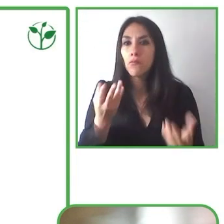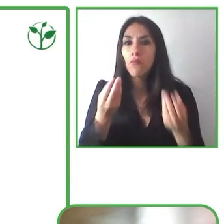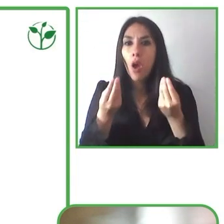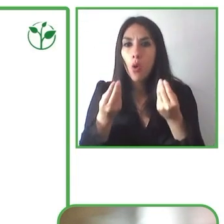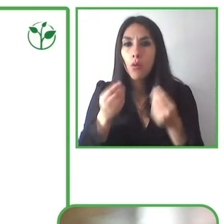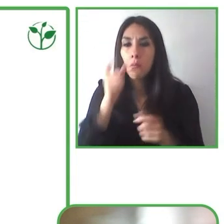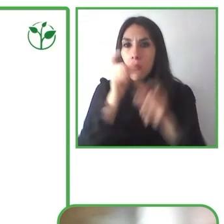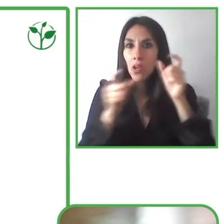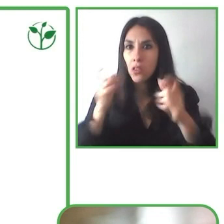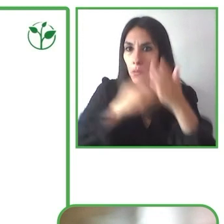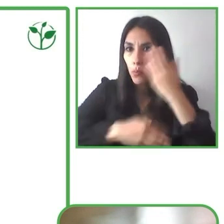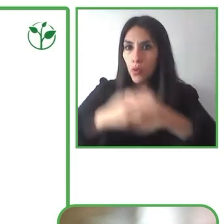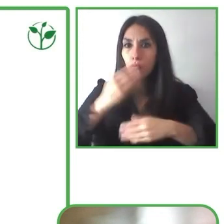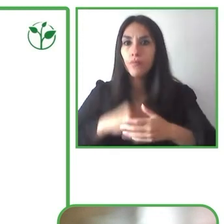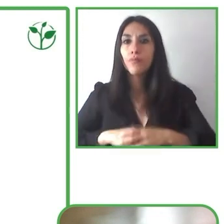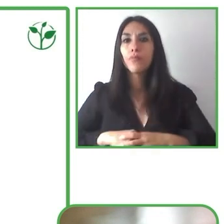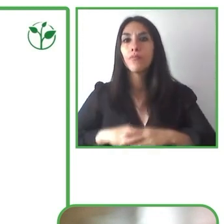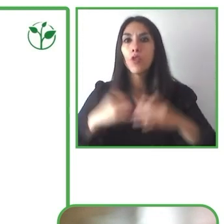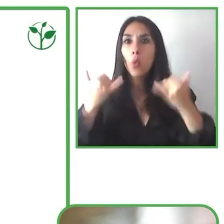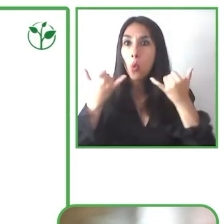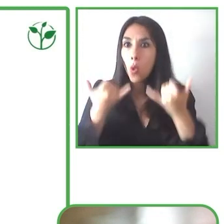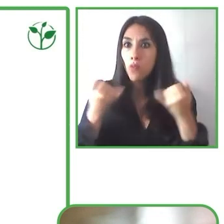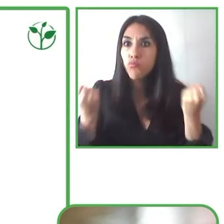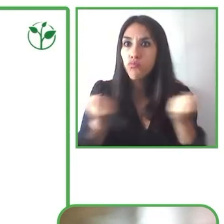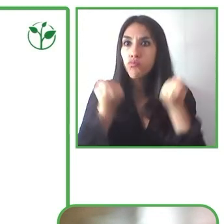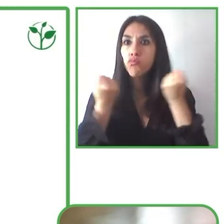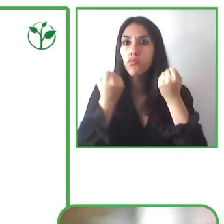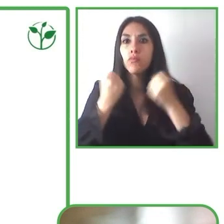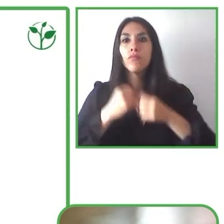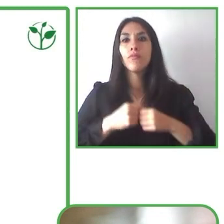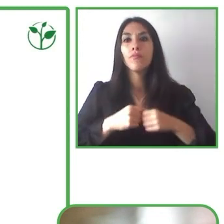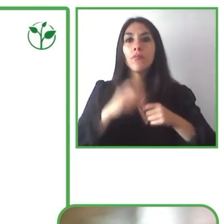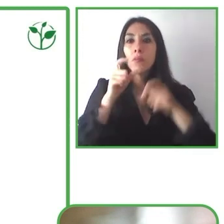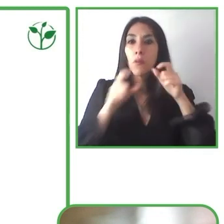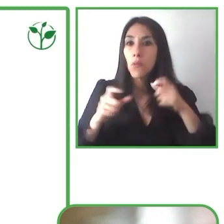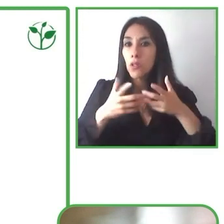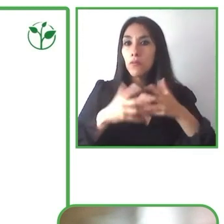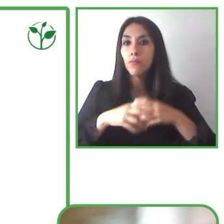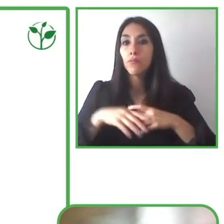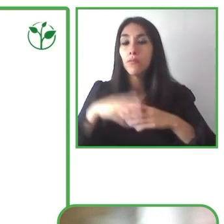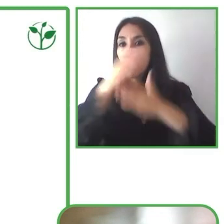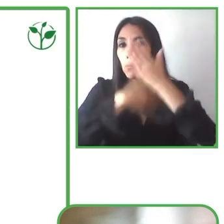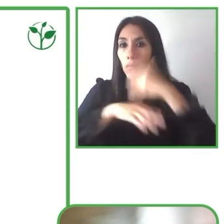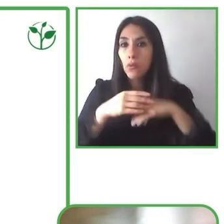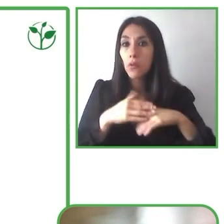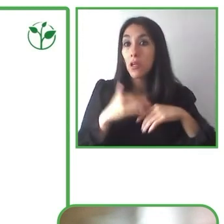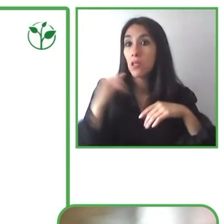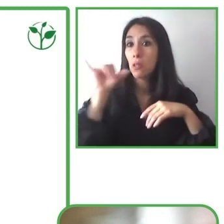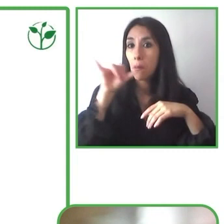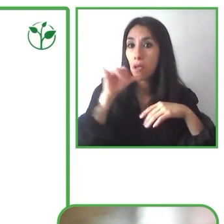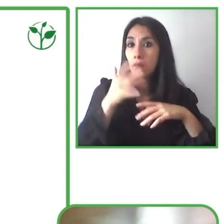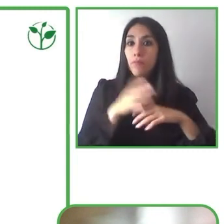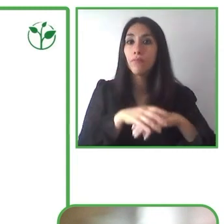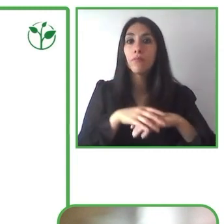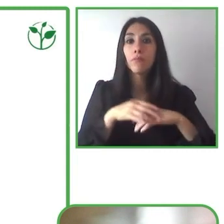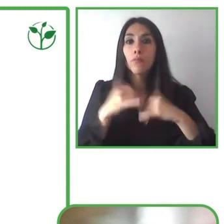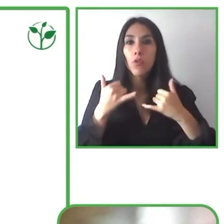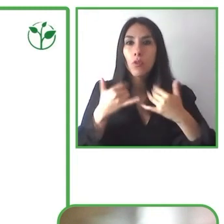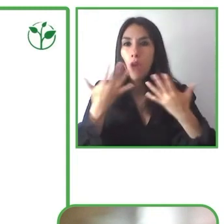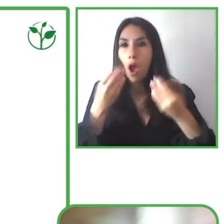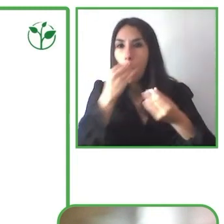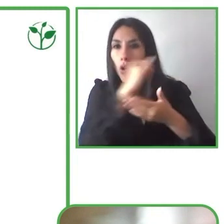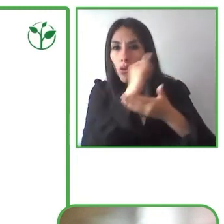sensibilizar respecto a la eliminación de prejuicios sobre la creación artística de las personas con discapacidad. ¿Pero cómo lo hacemos?